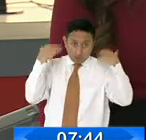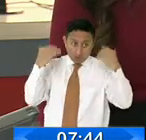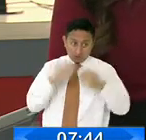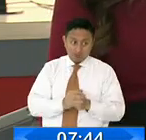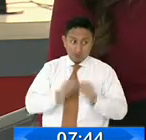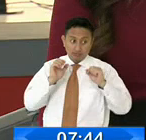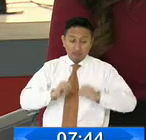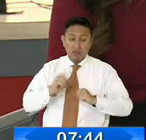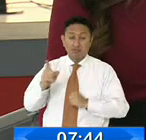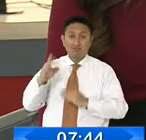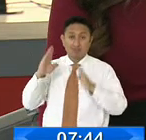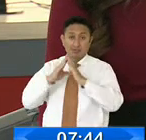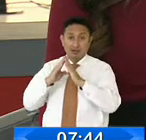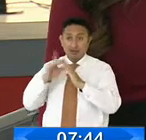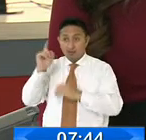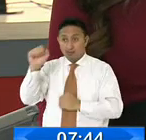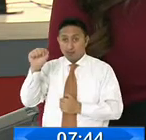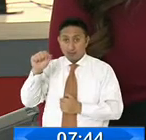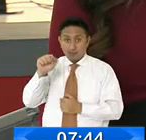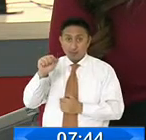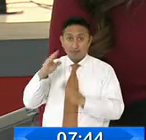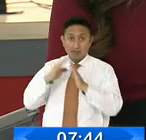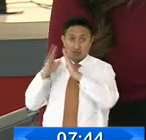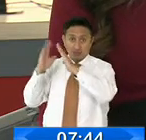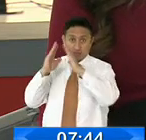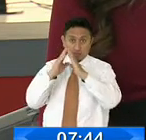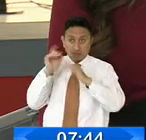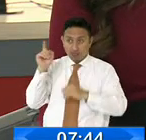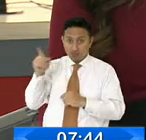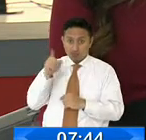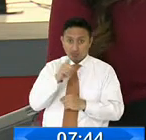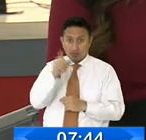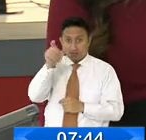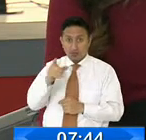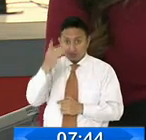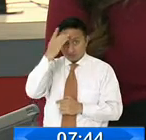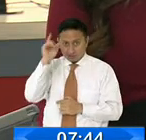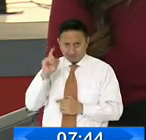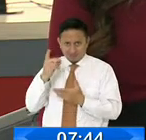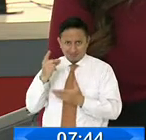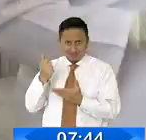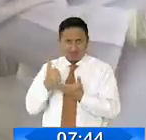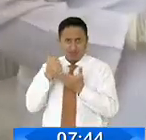recorren puerta a puerta para detectar pacientes sospechosos y de la atención inmediata.